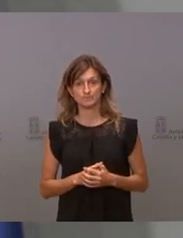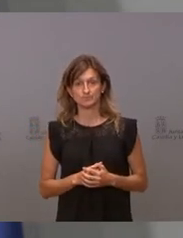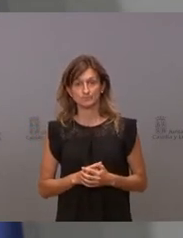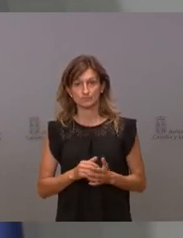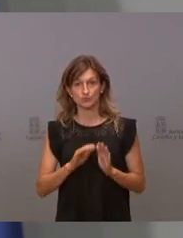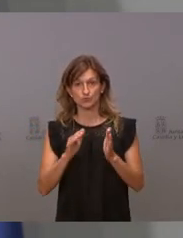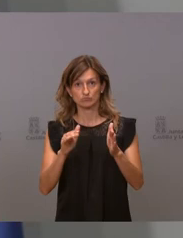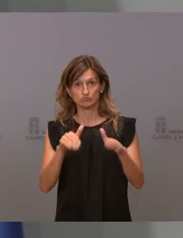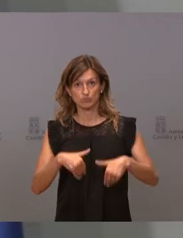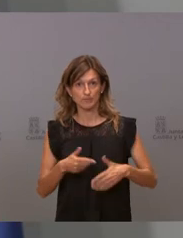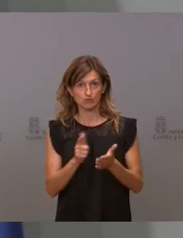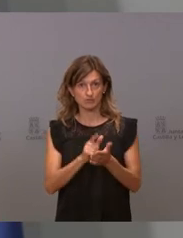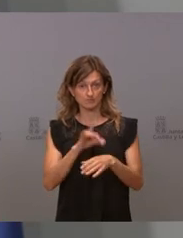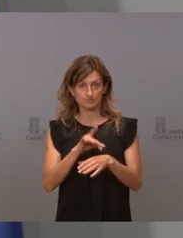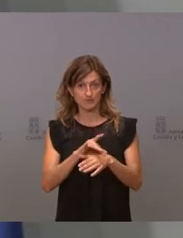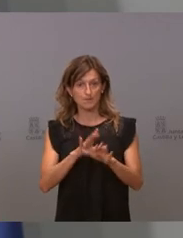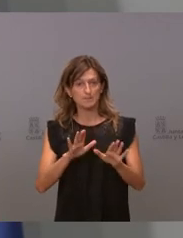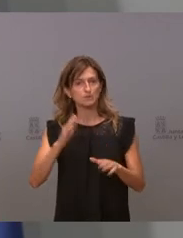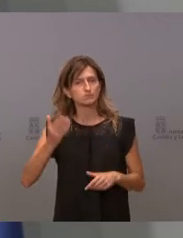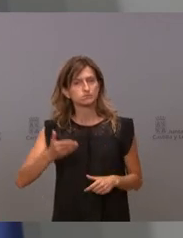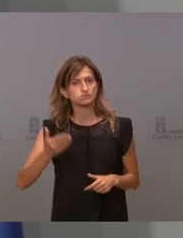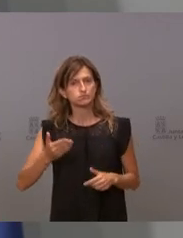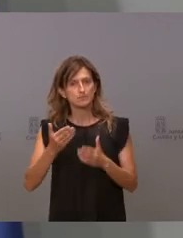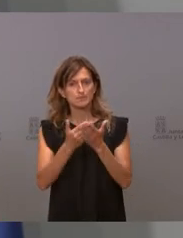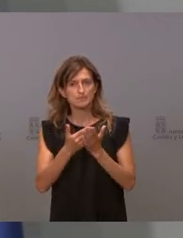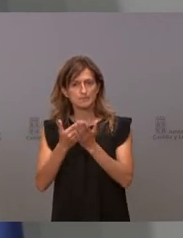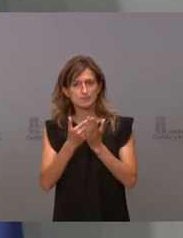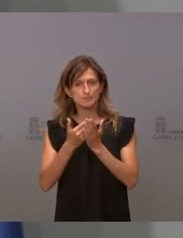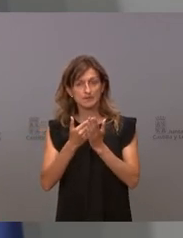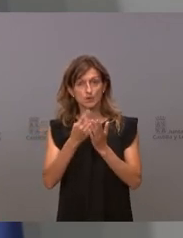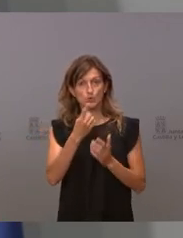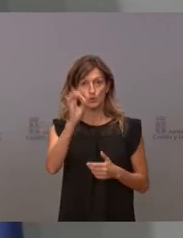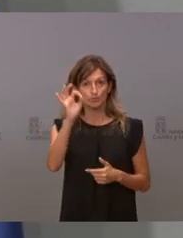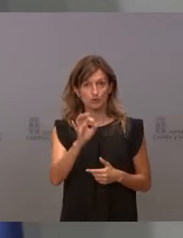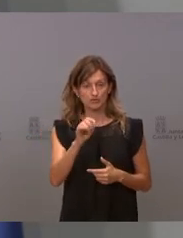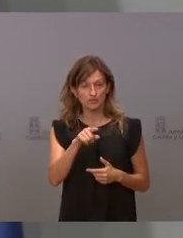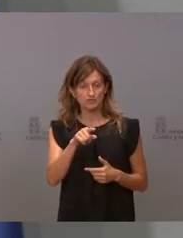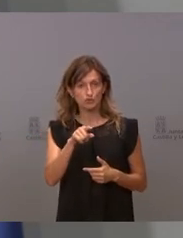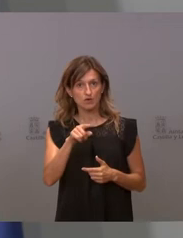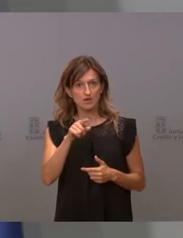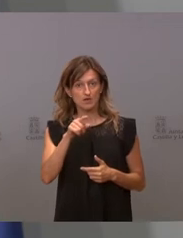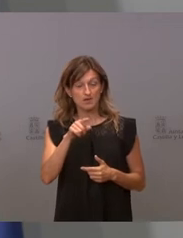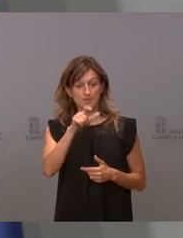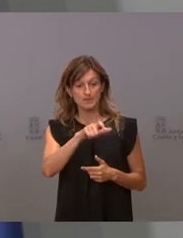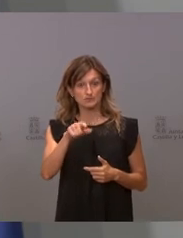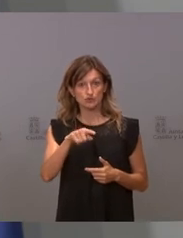pero lo que es importante es valorar en este conjunto del 1% si hay posibilidades de que estas